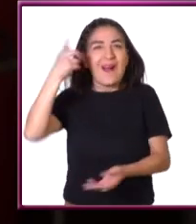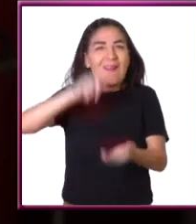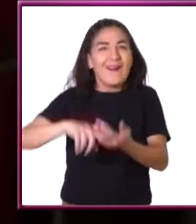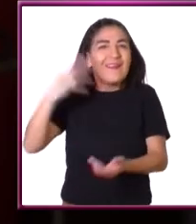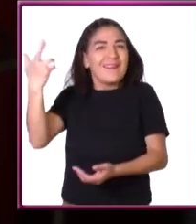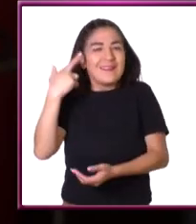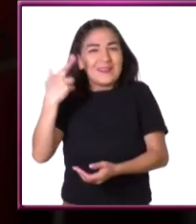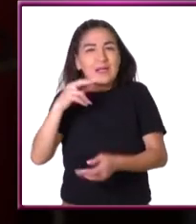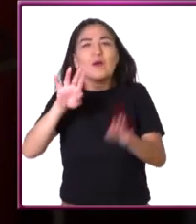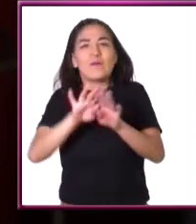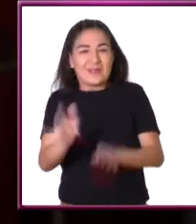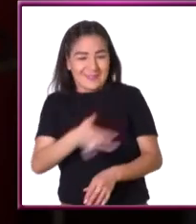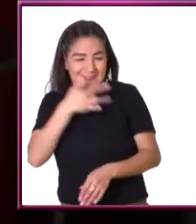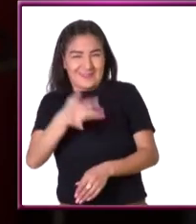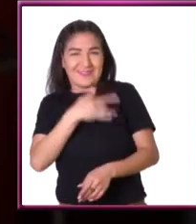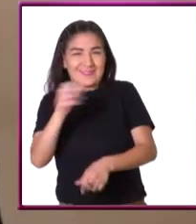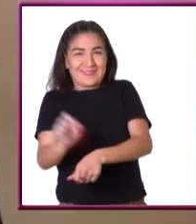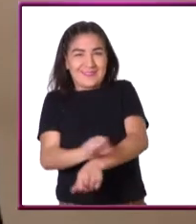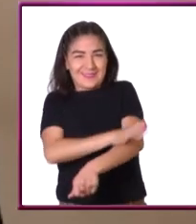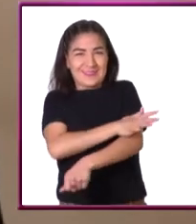órganos que son estridulantes.